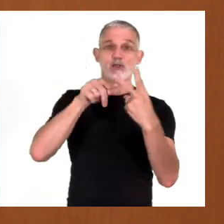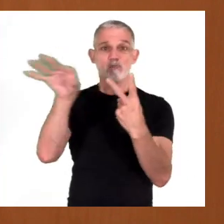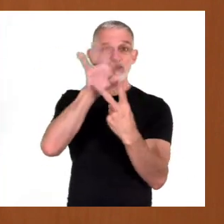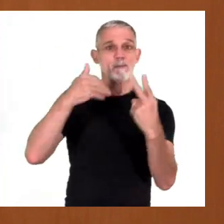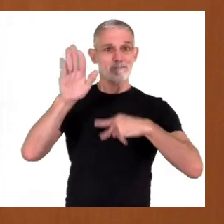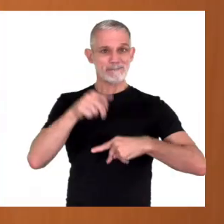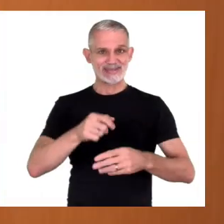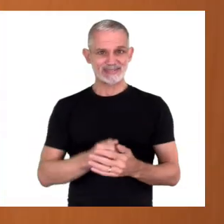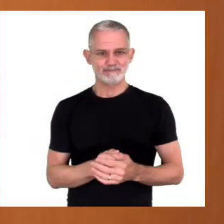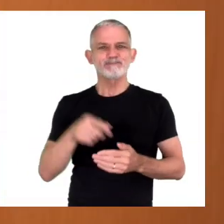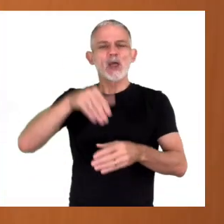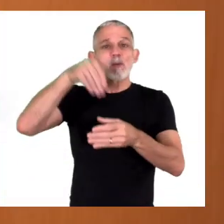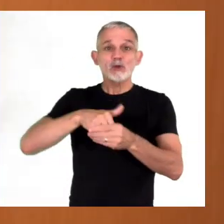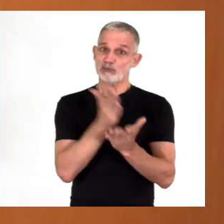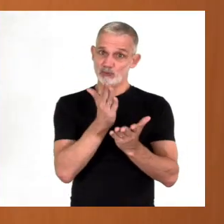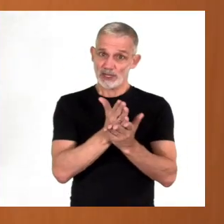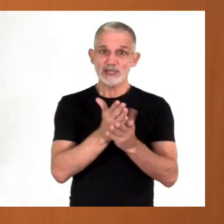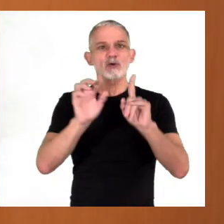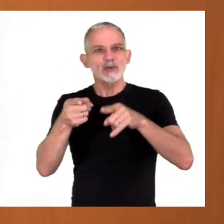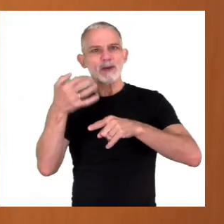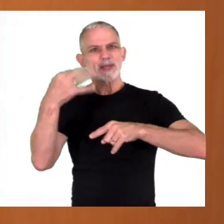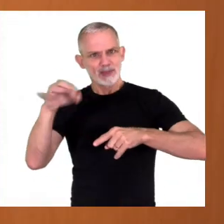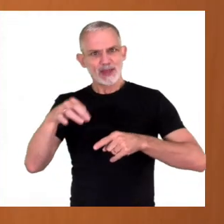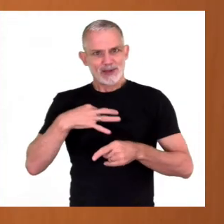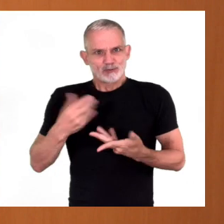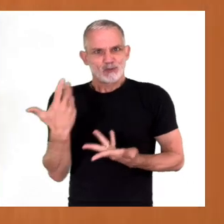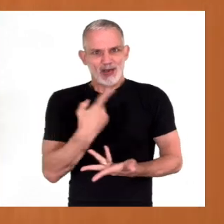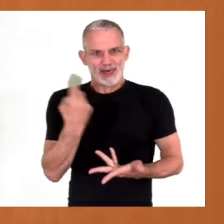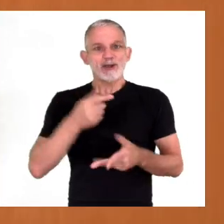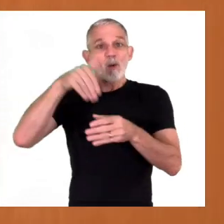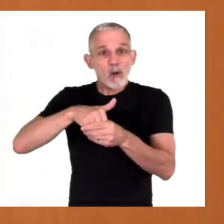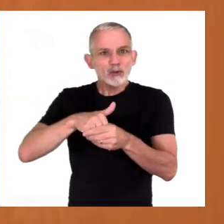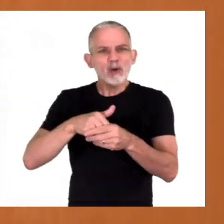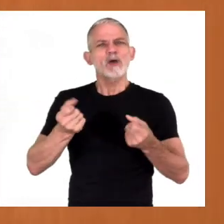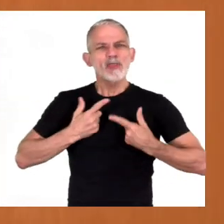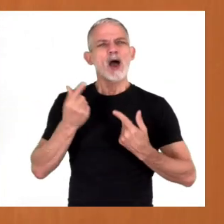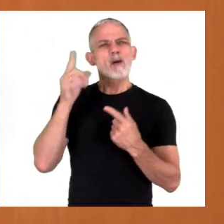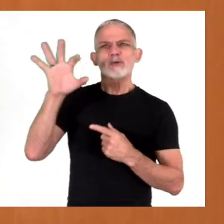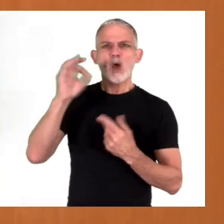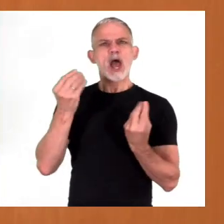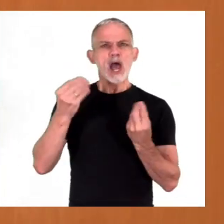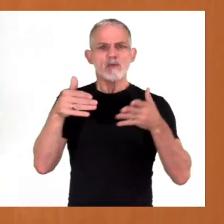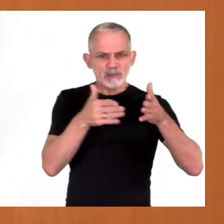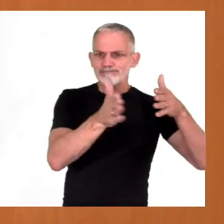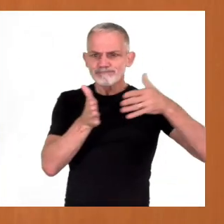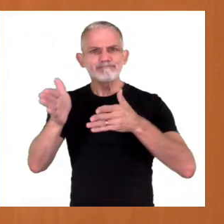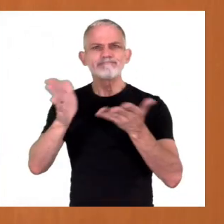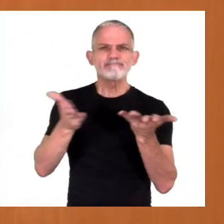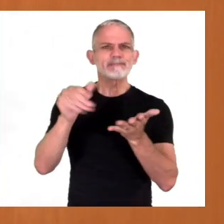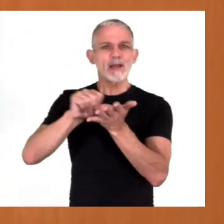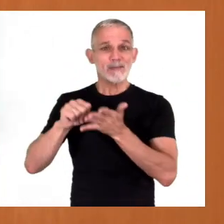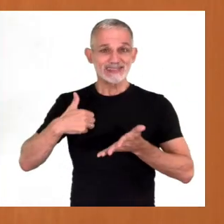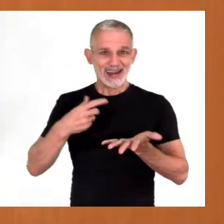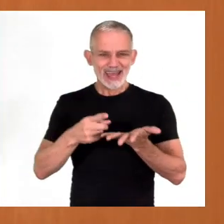dos más votados. Recordá que votar es un derecho y también un deber ciudadano. A través del voto tenemos la oportunidad de influir en el rumbo de nuestro país